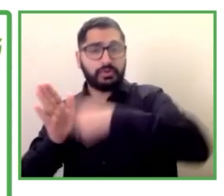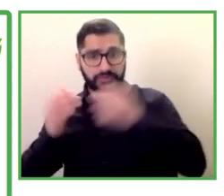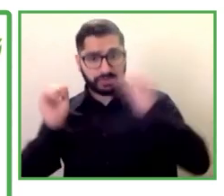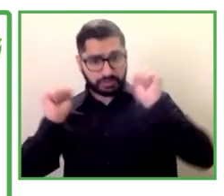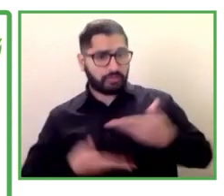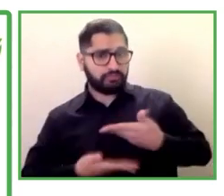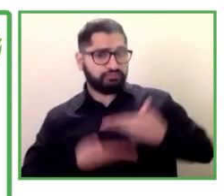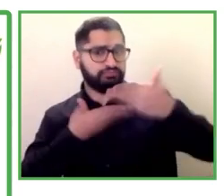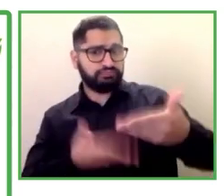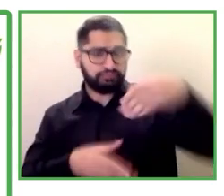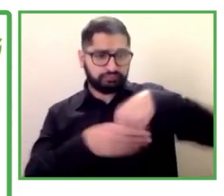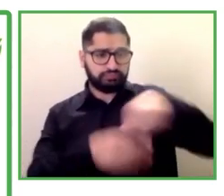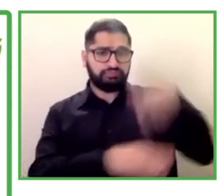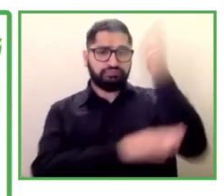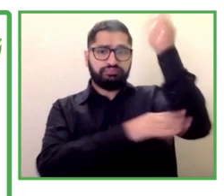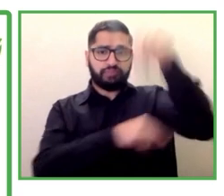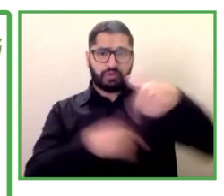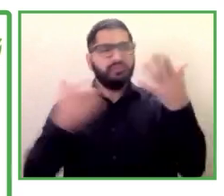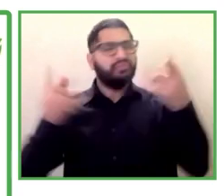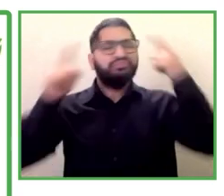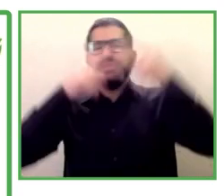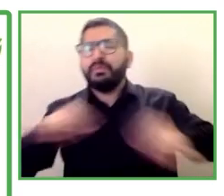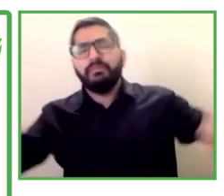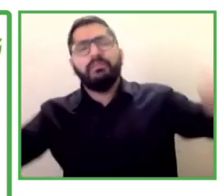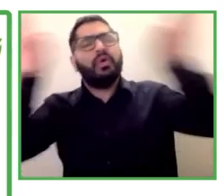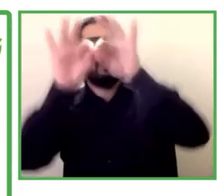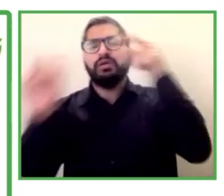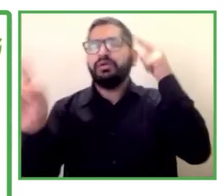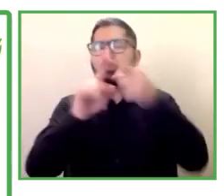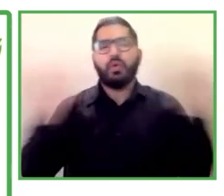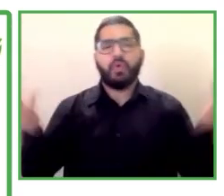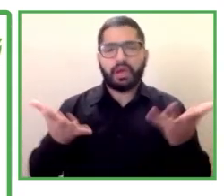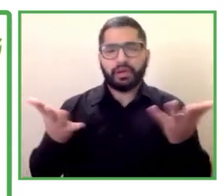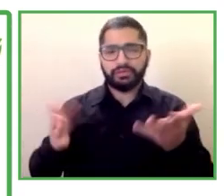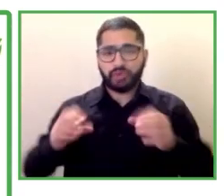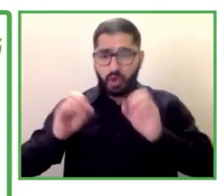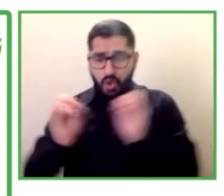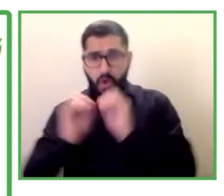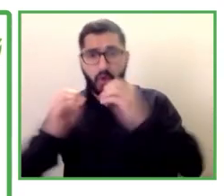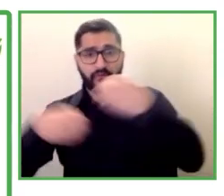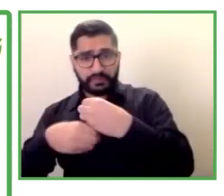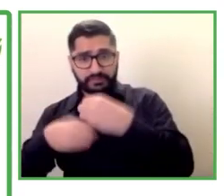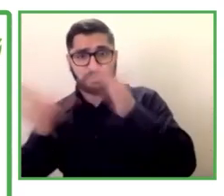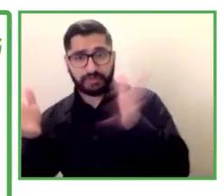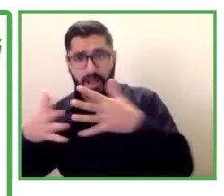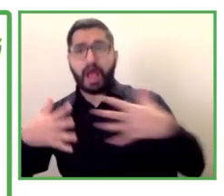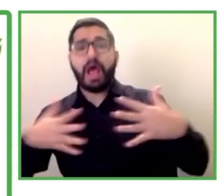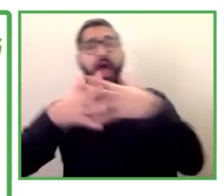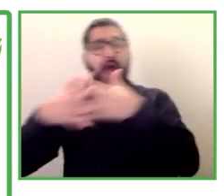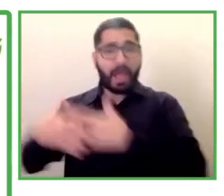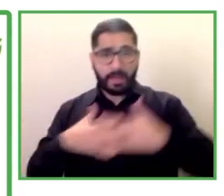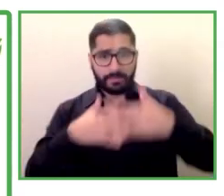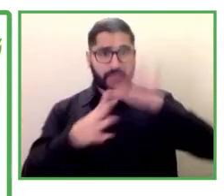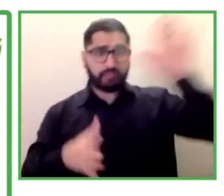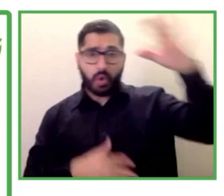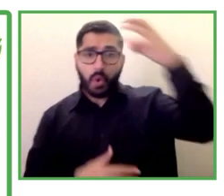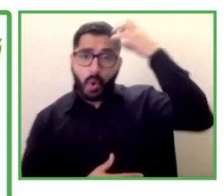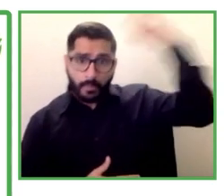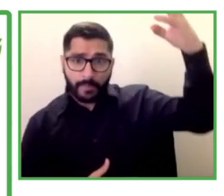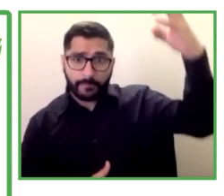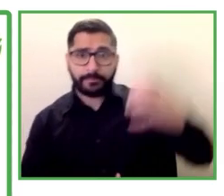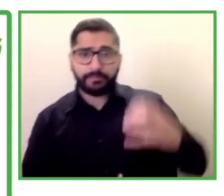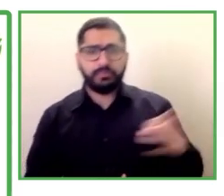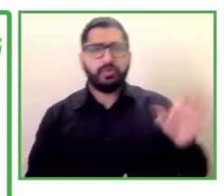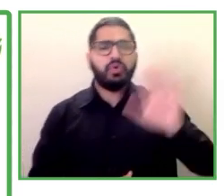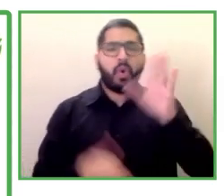saber que esta oficina en Estados Unidos del gobierno federal no busca promover una legislación